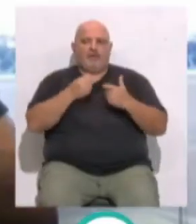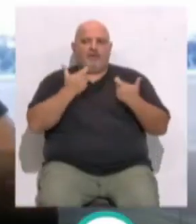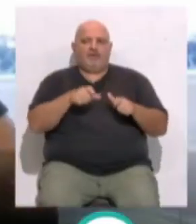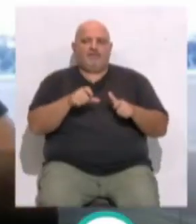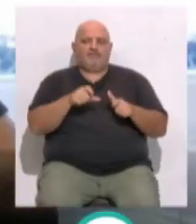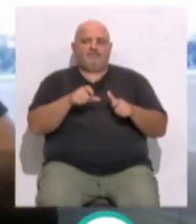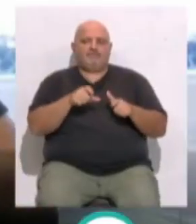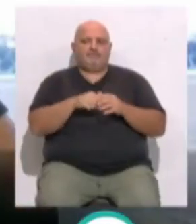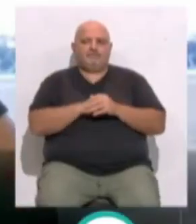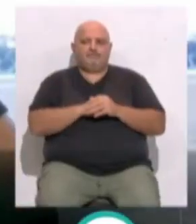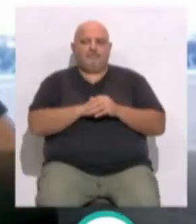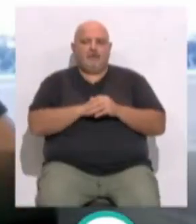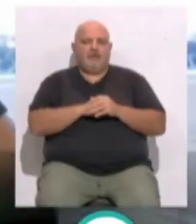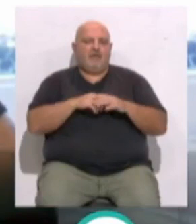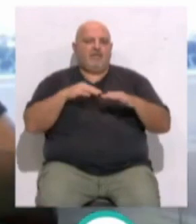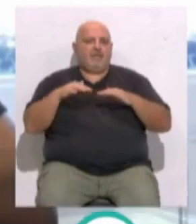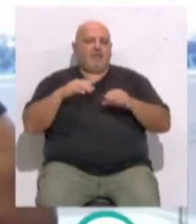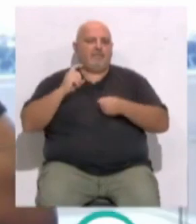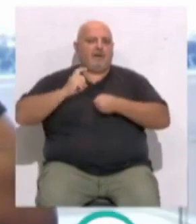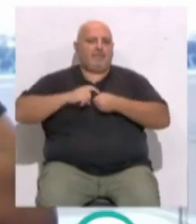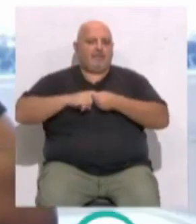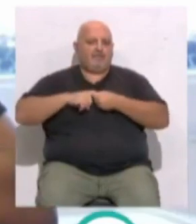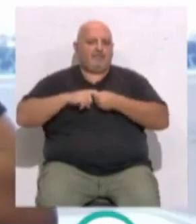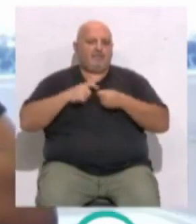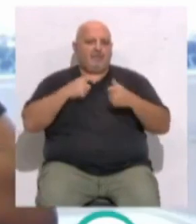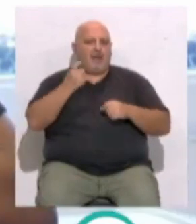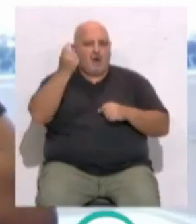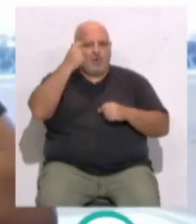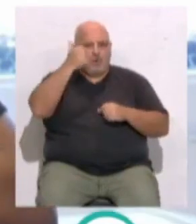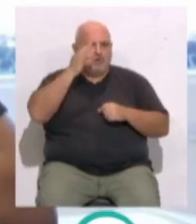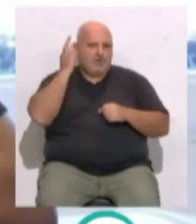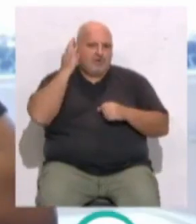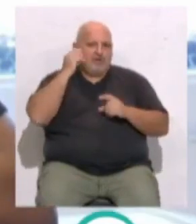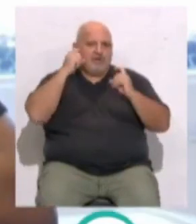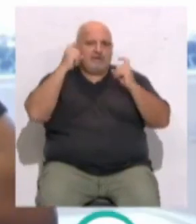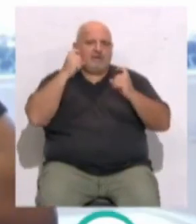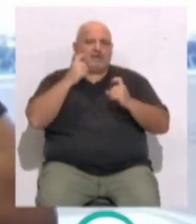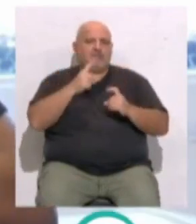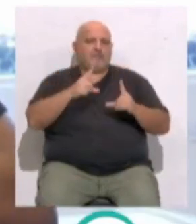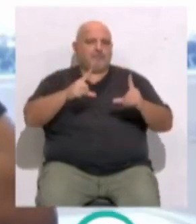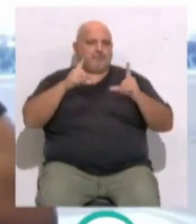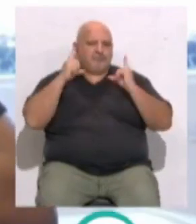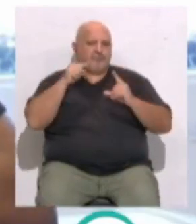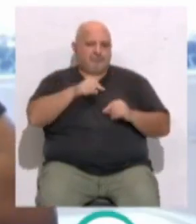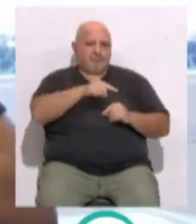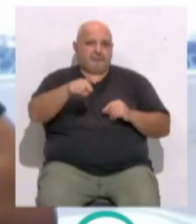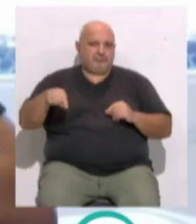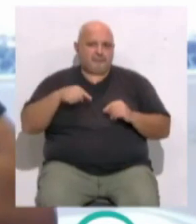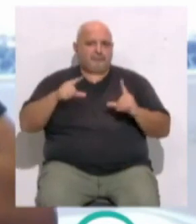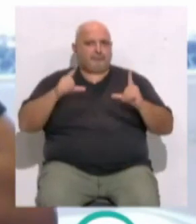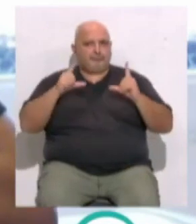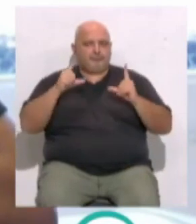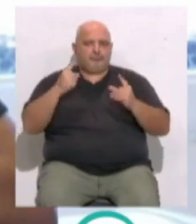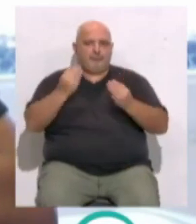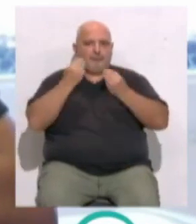una dinámica de participación de los alumnos y alumnas. Intentamos que ellos sean los protagonistas de su proceso